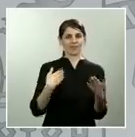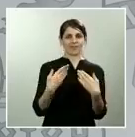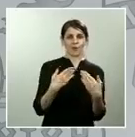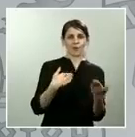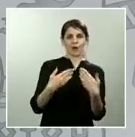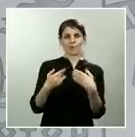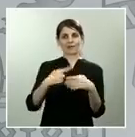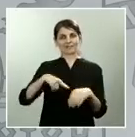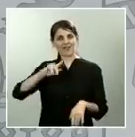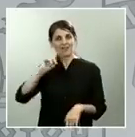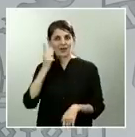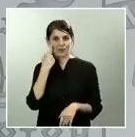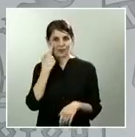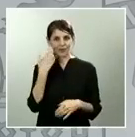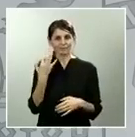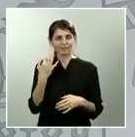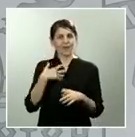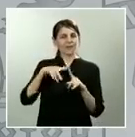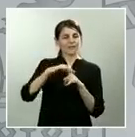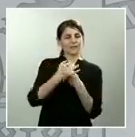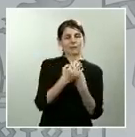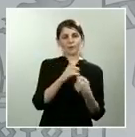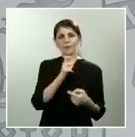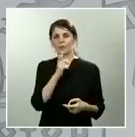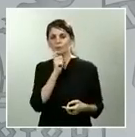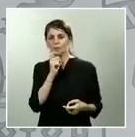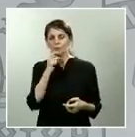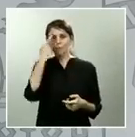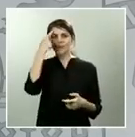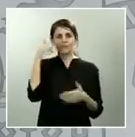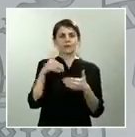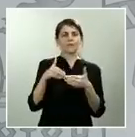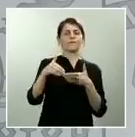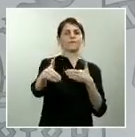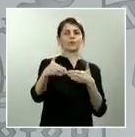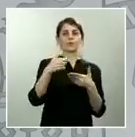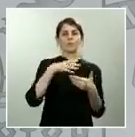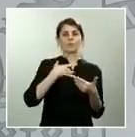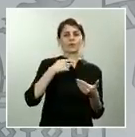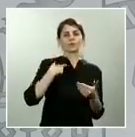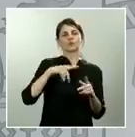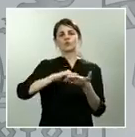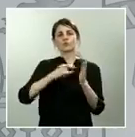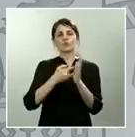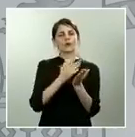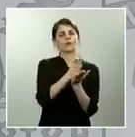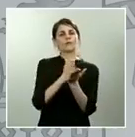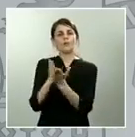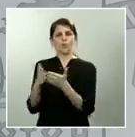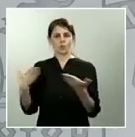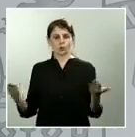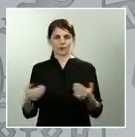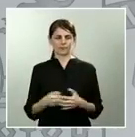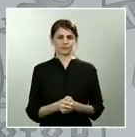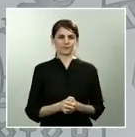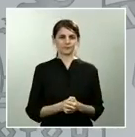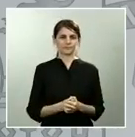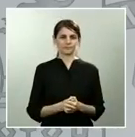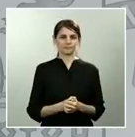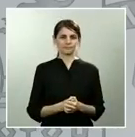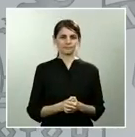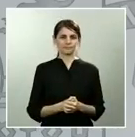y, por tanto, orientar también para el futuro las posibles soluciones. Como también conocen, este pacto se